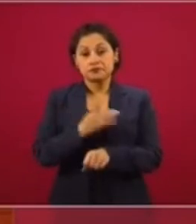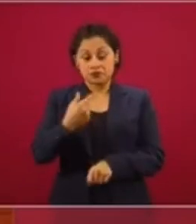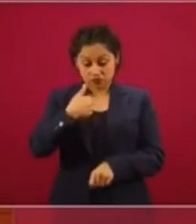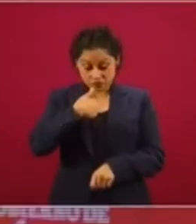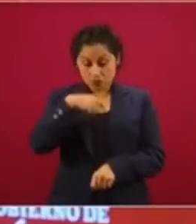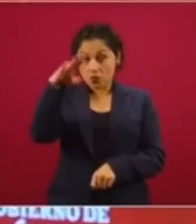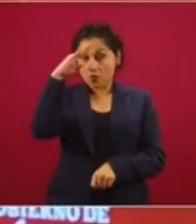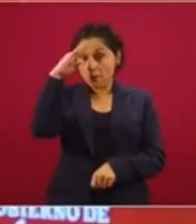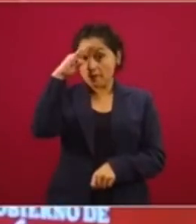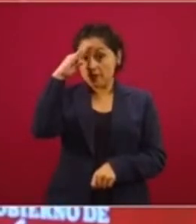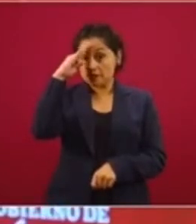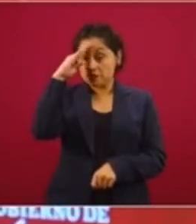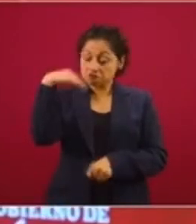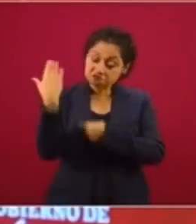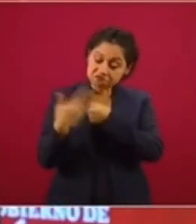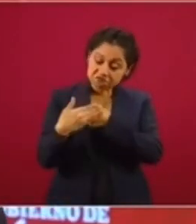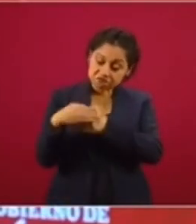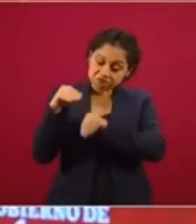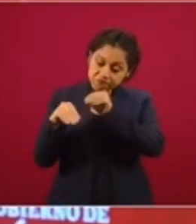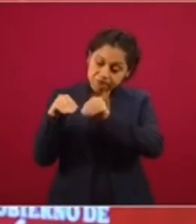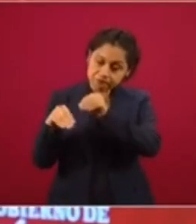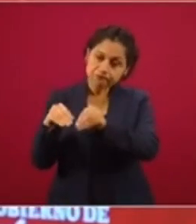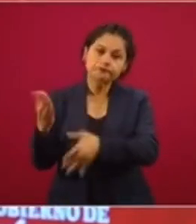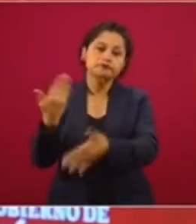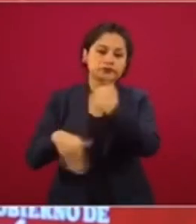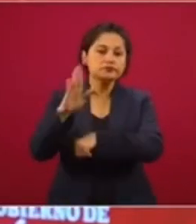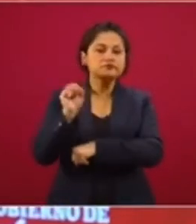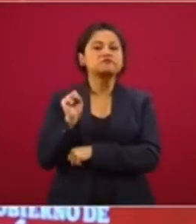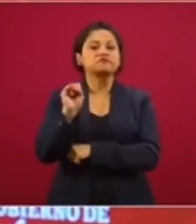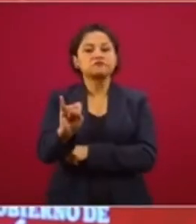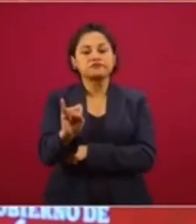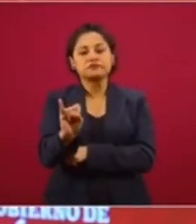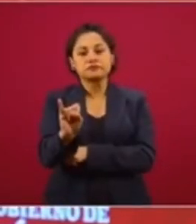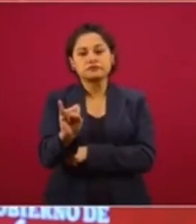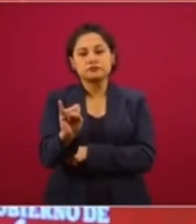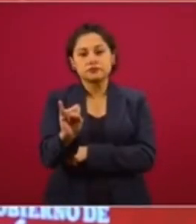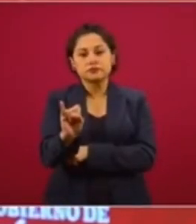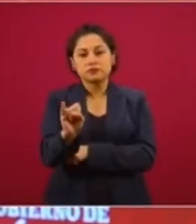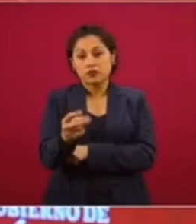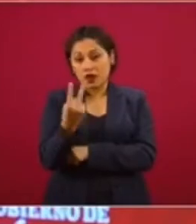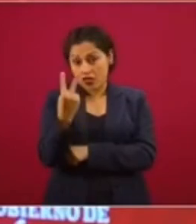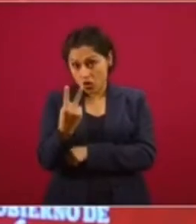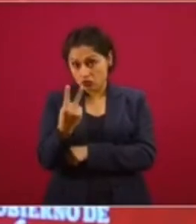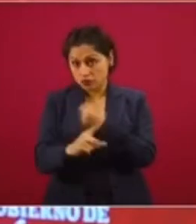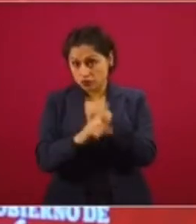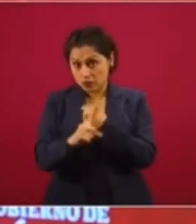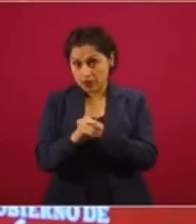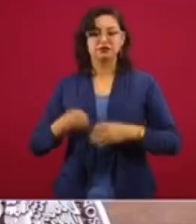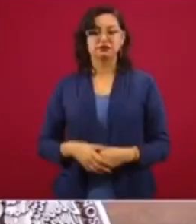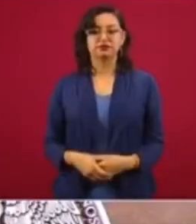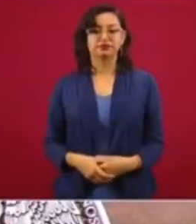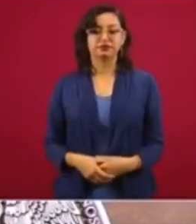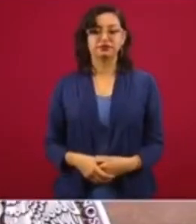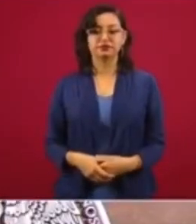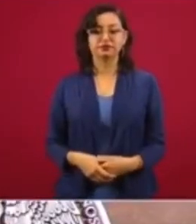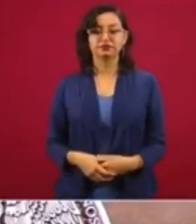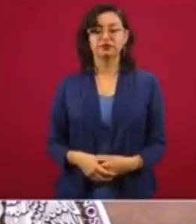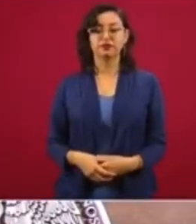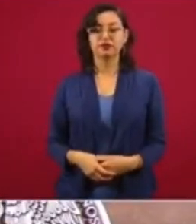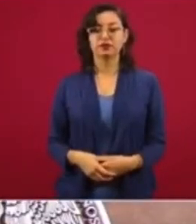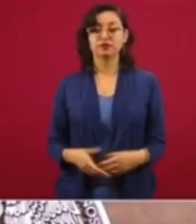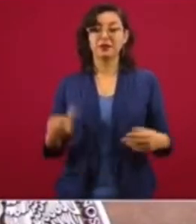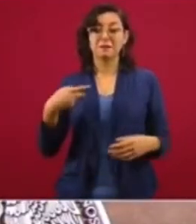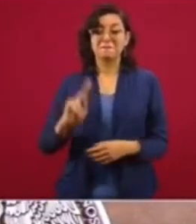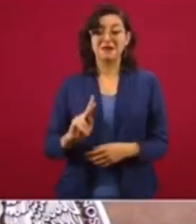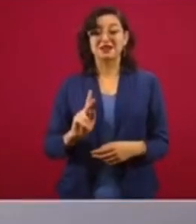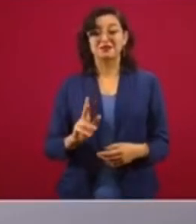vamos a salir adelante, tanto de la crisis de salud como de la crisis económica. Y a mí me pidió